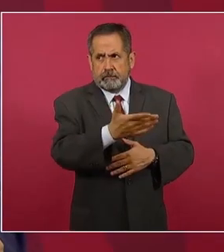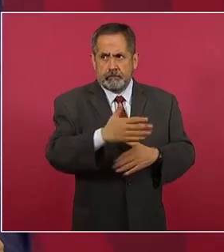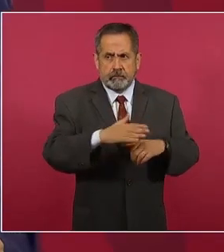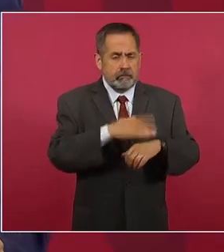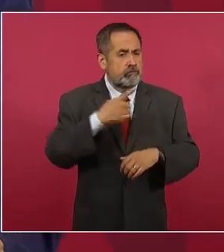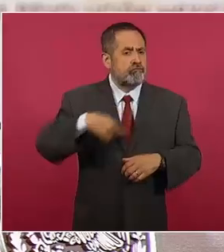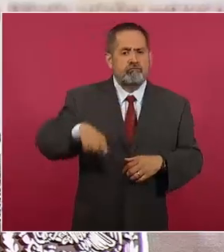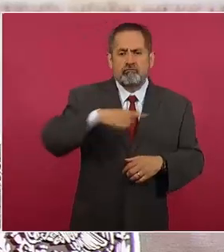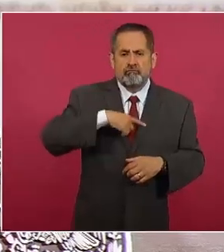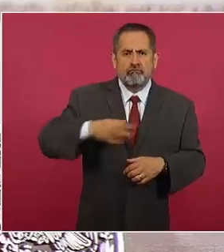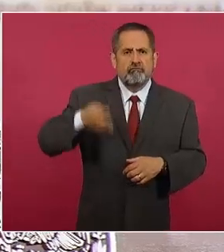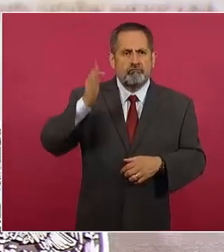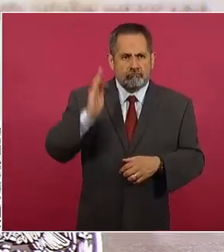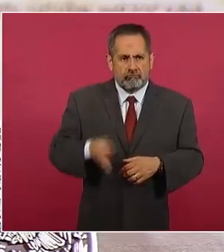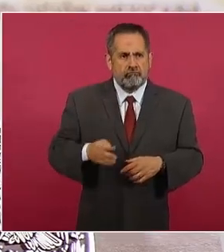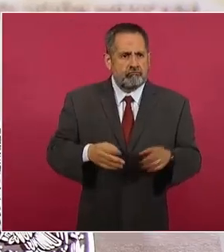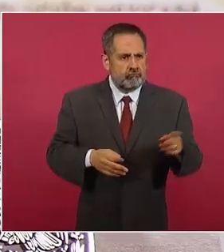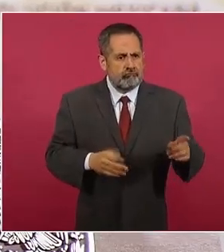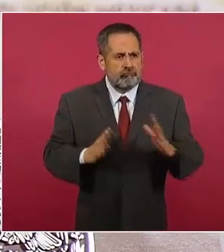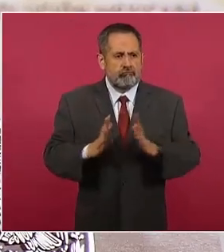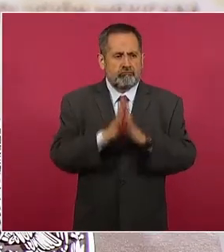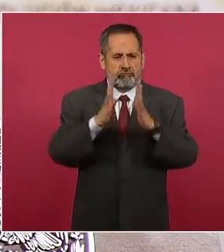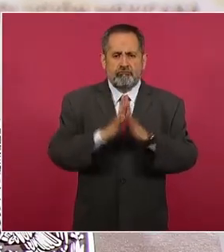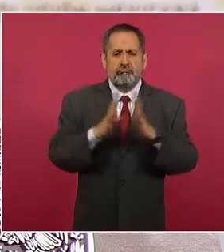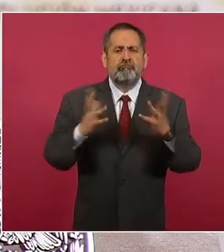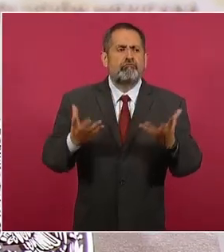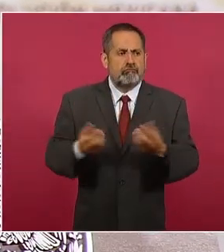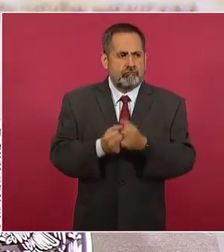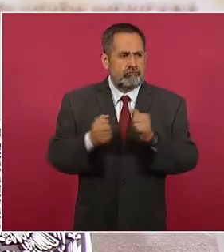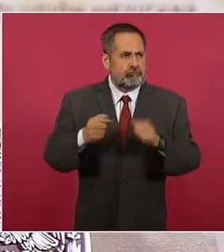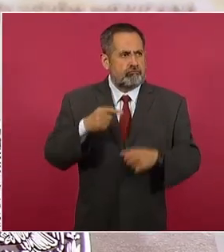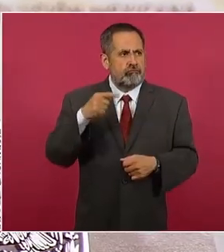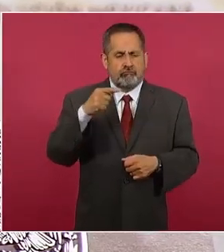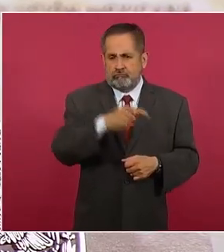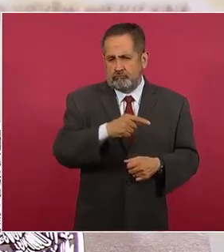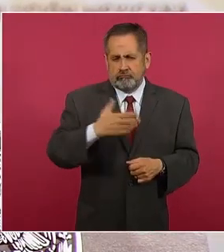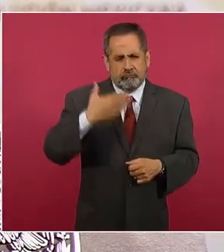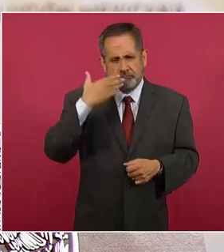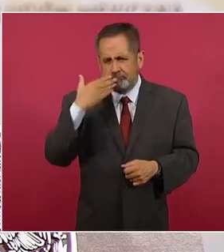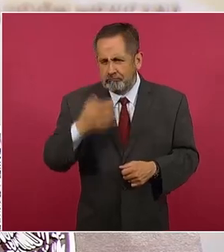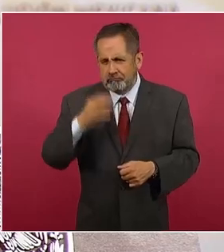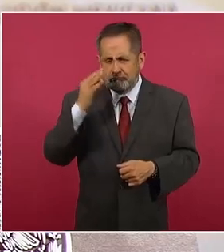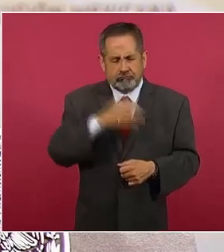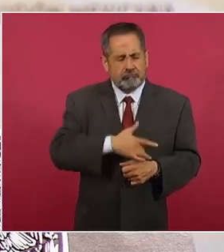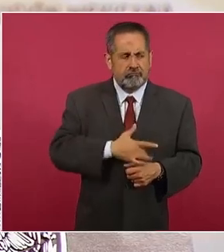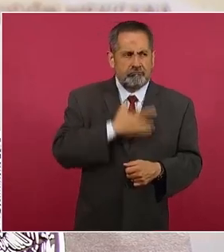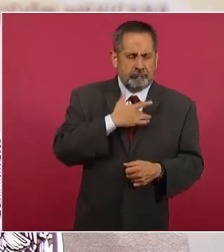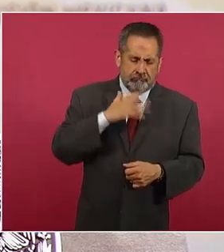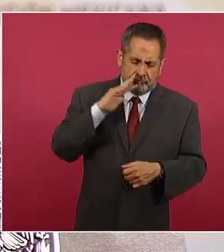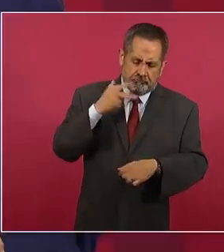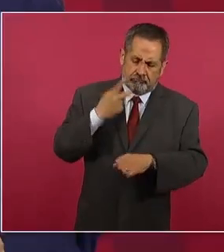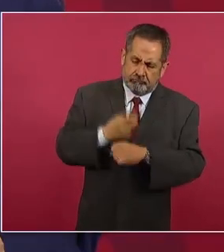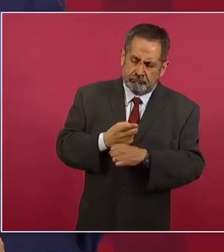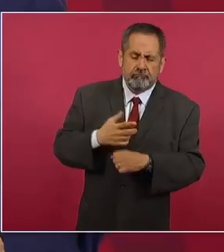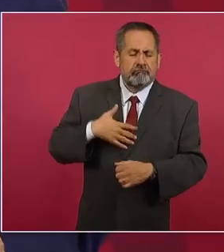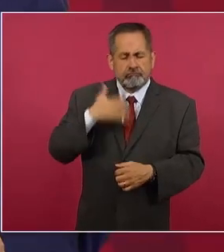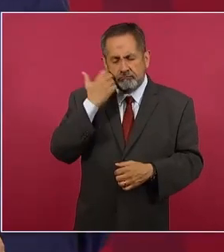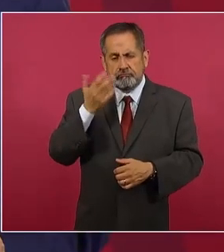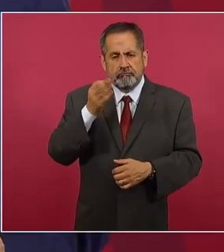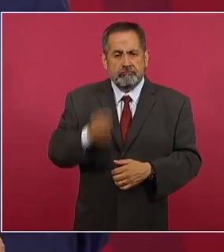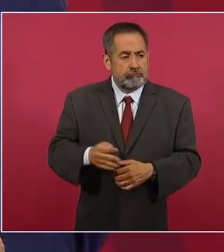aceptado participar de manera voluntaria. Y esto nos ayuda a todos.